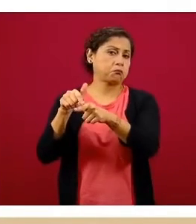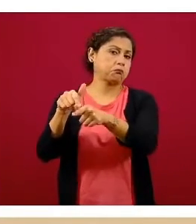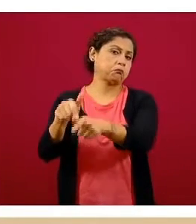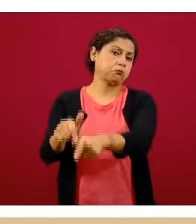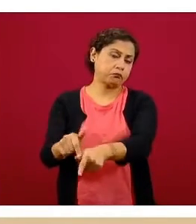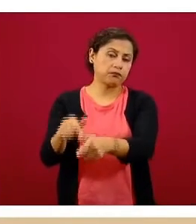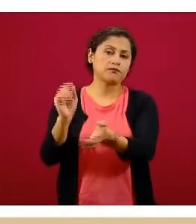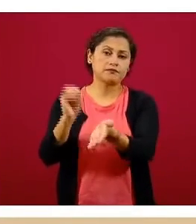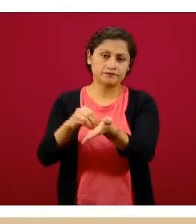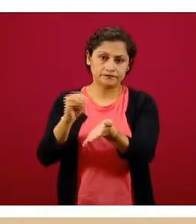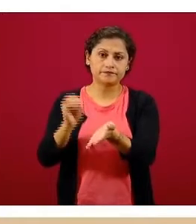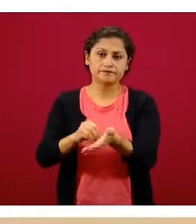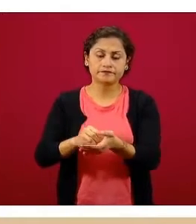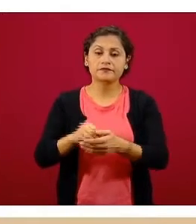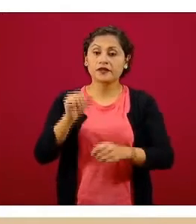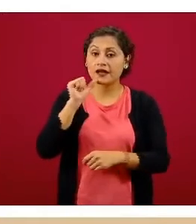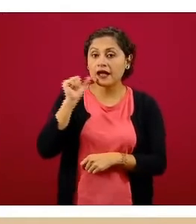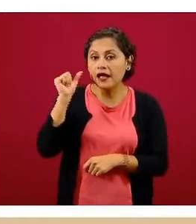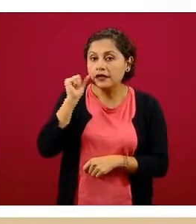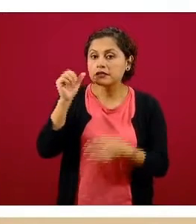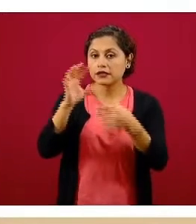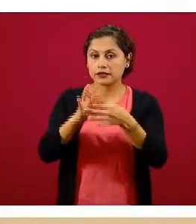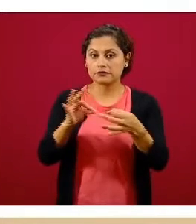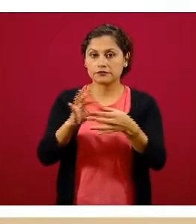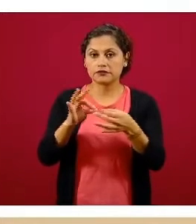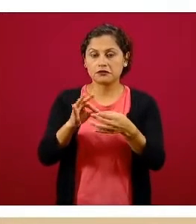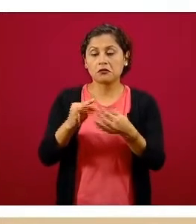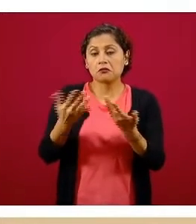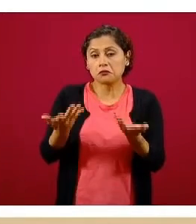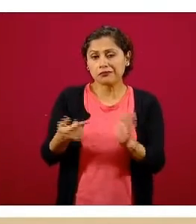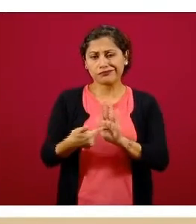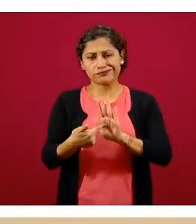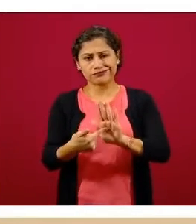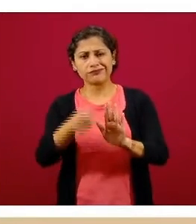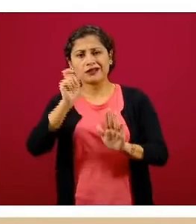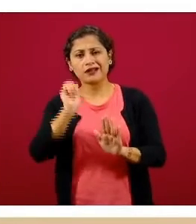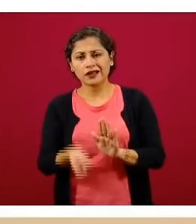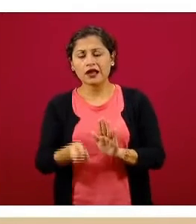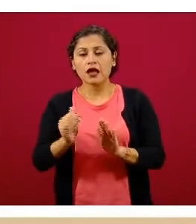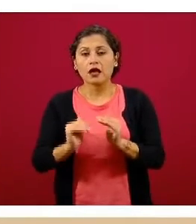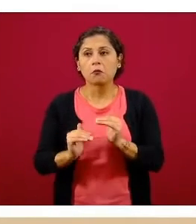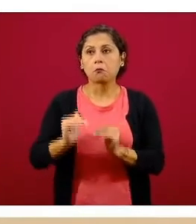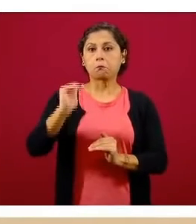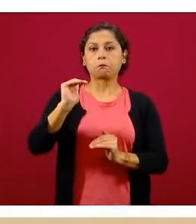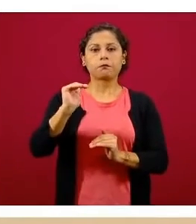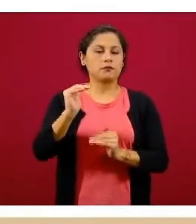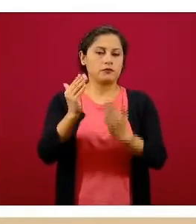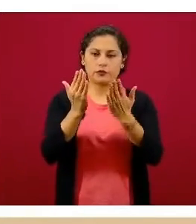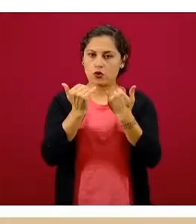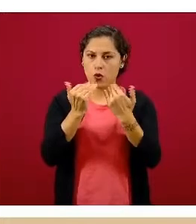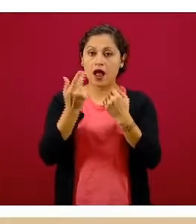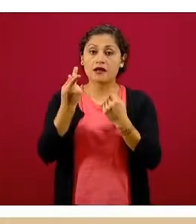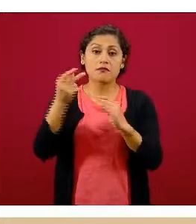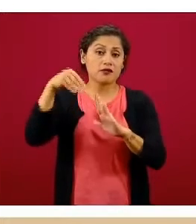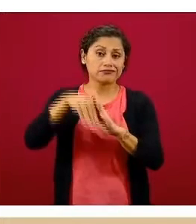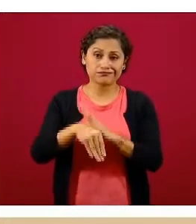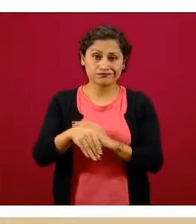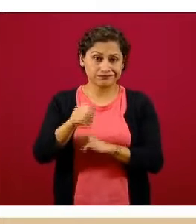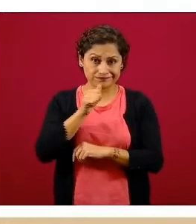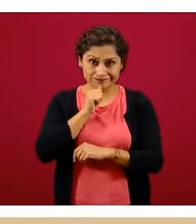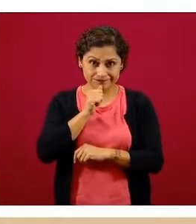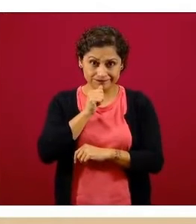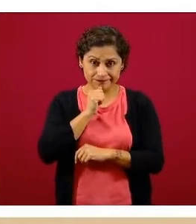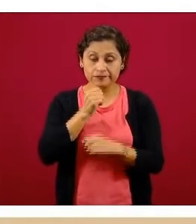Y si esto, si bien es cierto, decíamos ayer, no refleja que ha habido un incremento, pero tampoco ha habido un descenso. Entonces hay un balance que mantiene